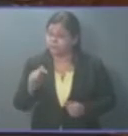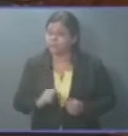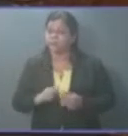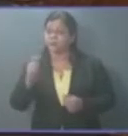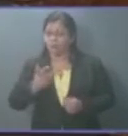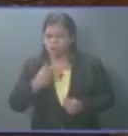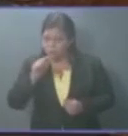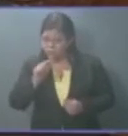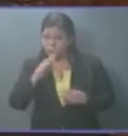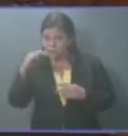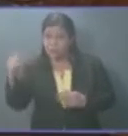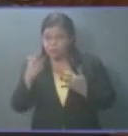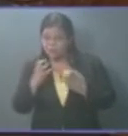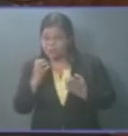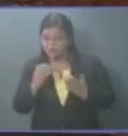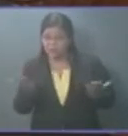país que quiere construir.